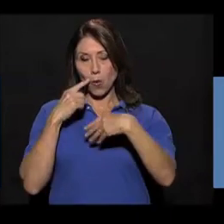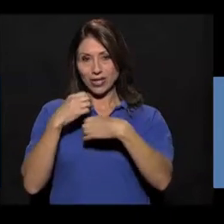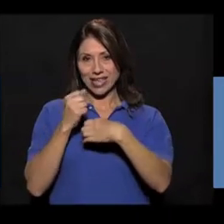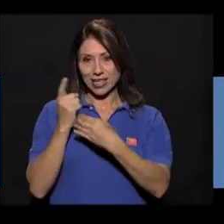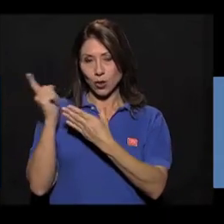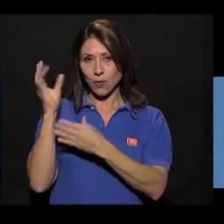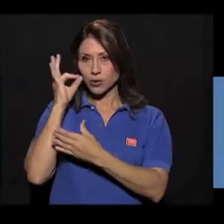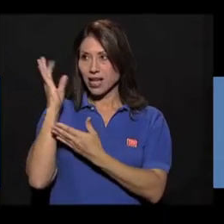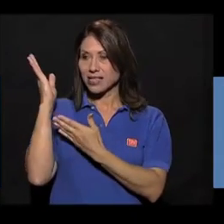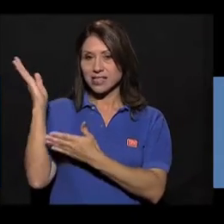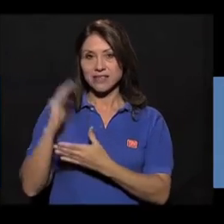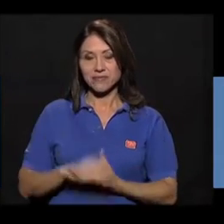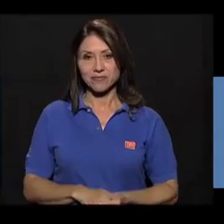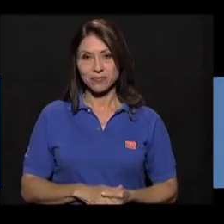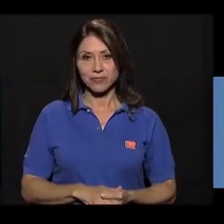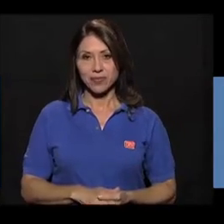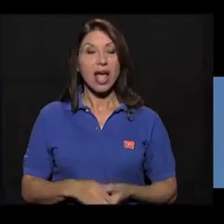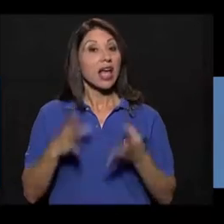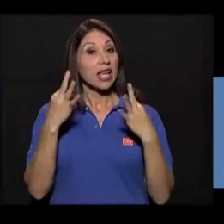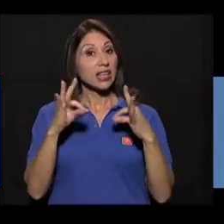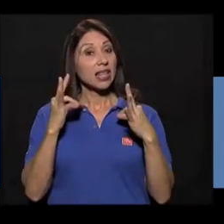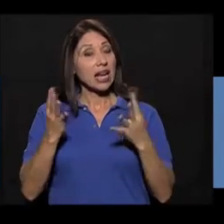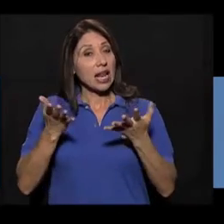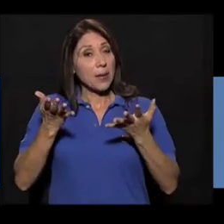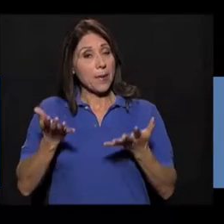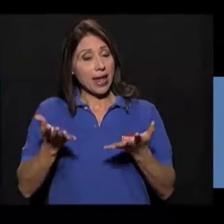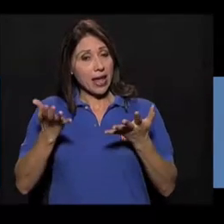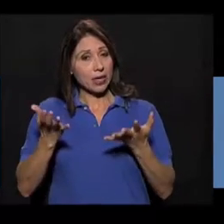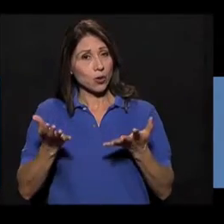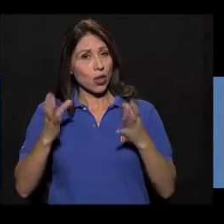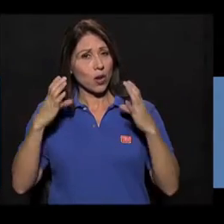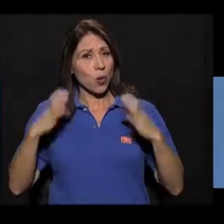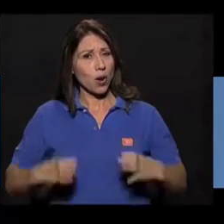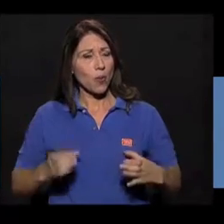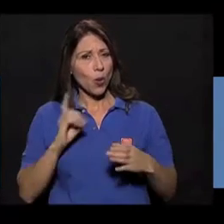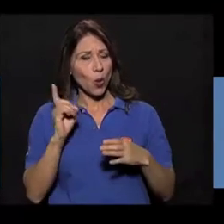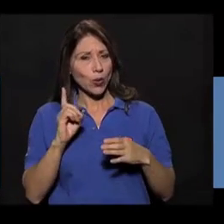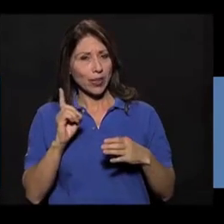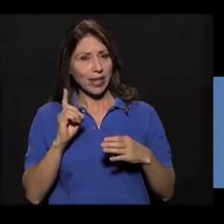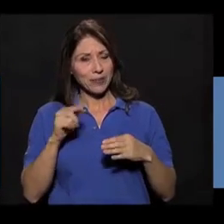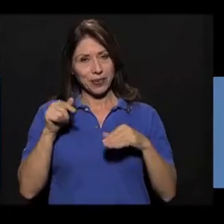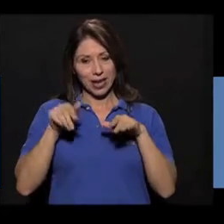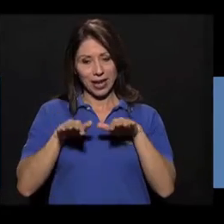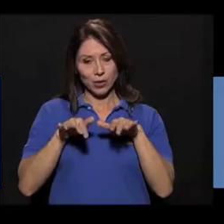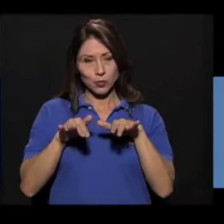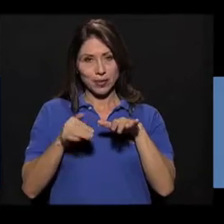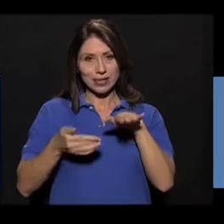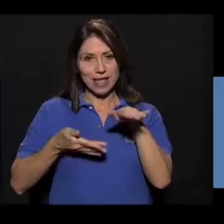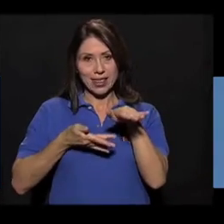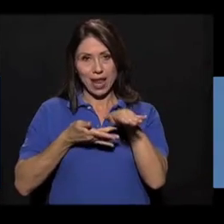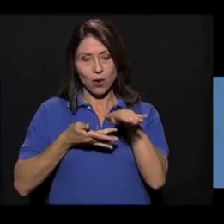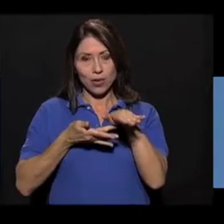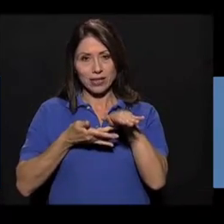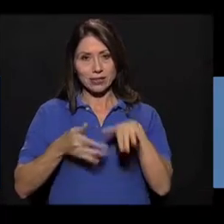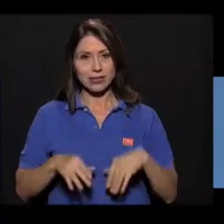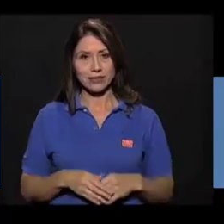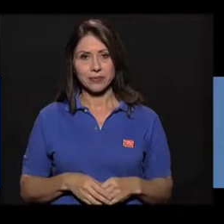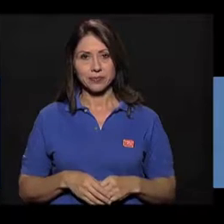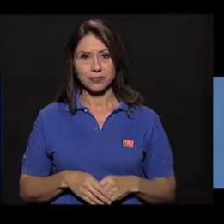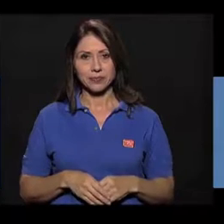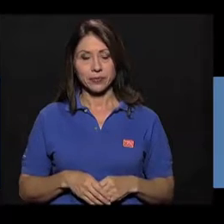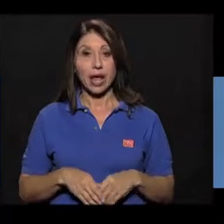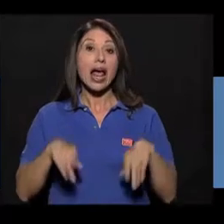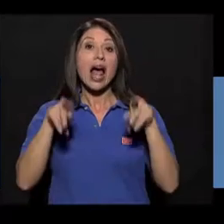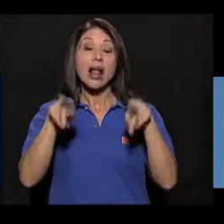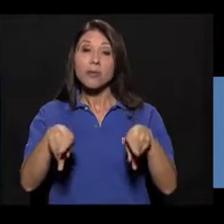Bajo y subo, procurando que el peso del cuerpo esté a nivel de los talones. ¿Sí? Mira. Para